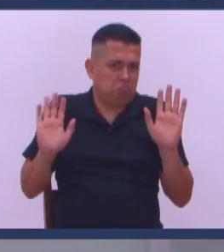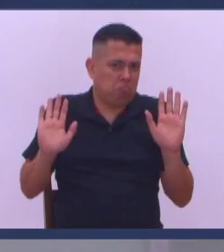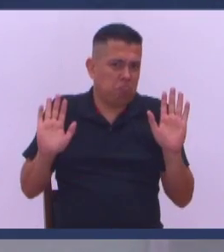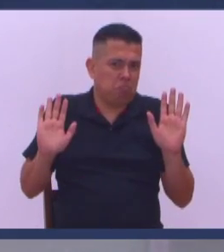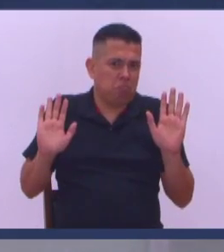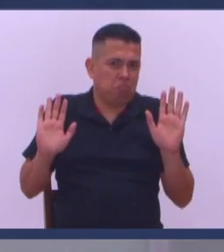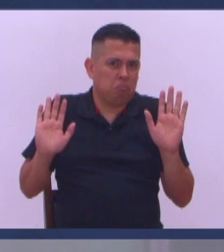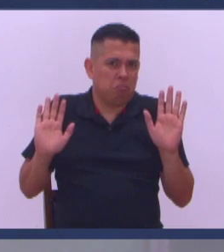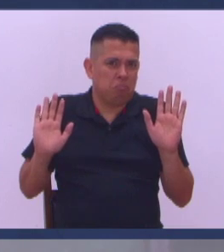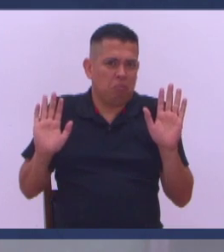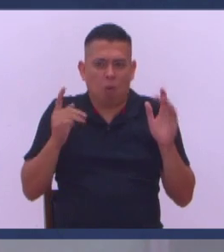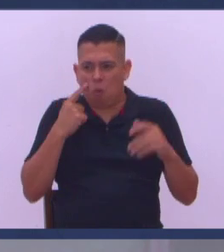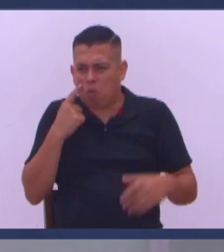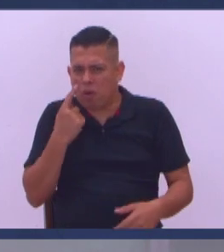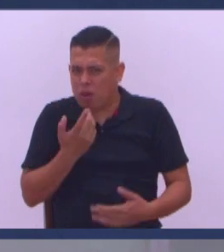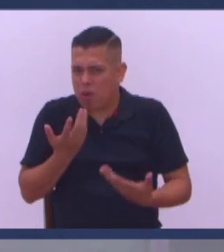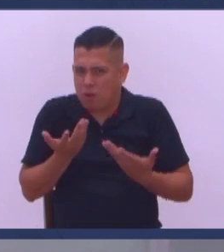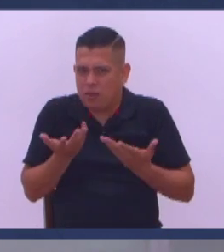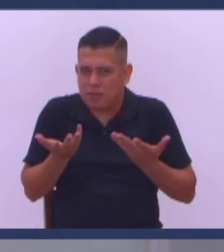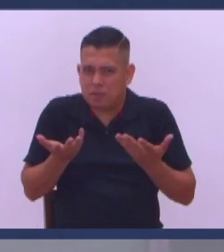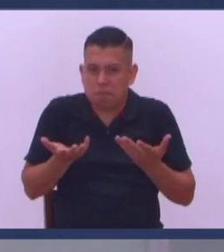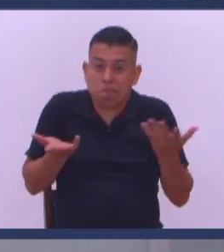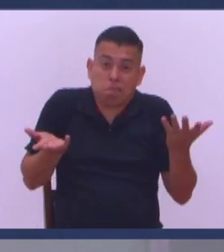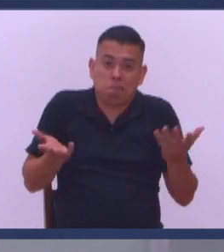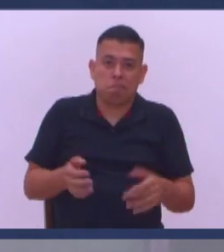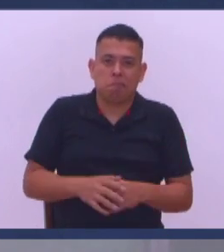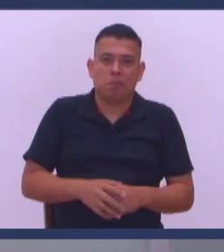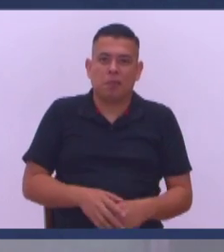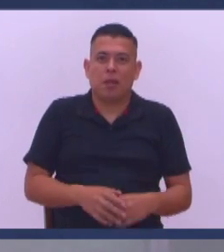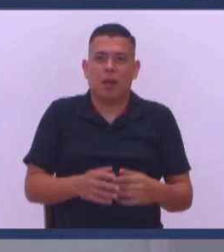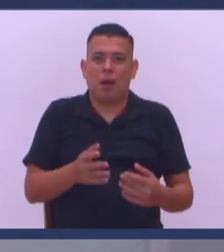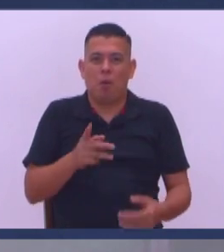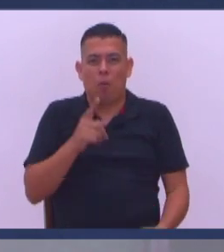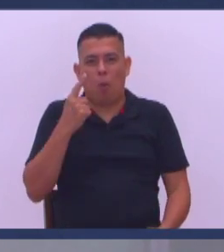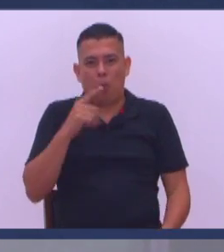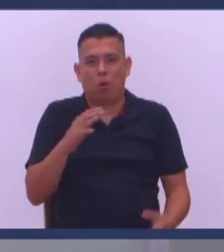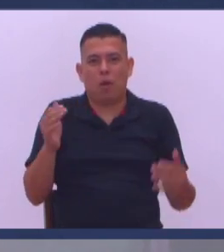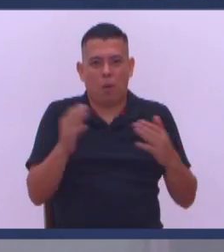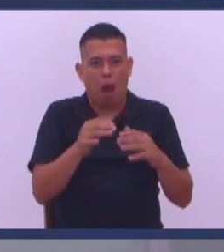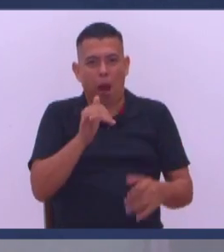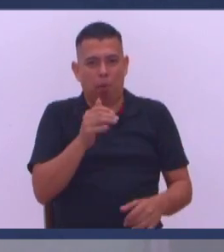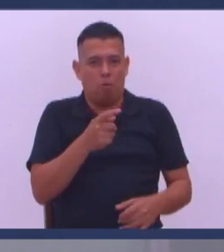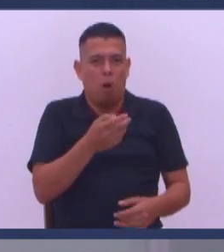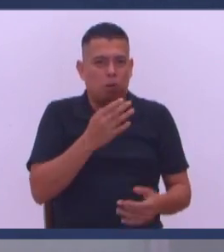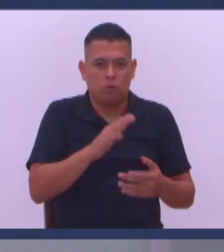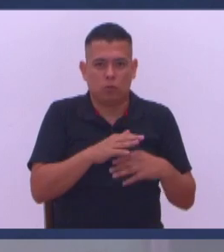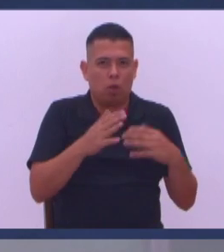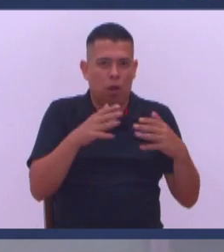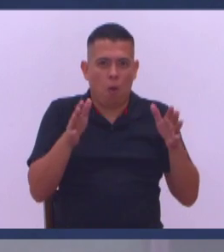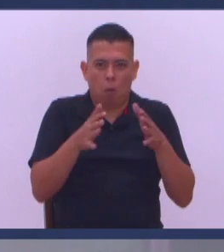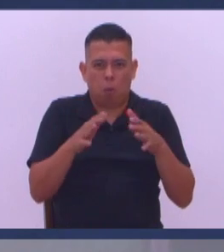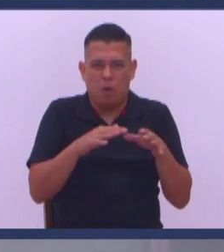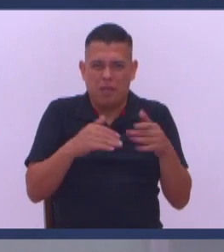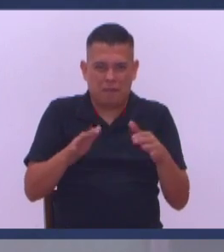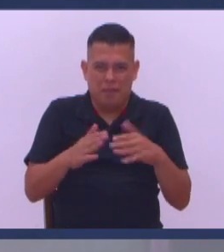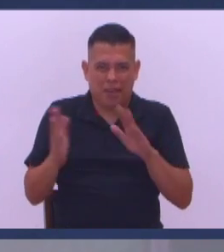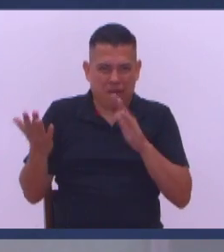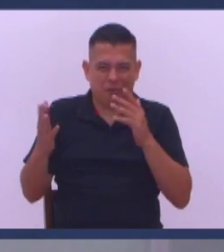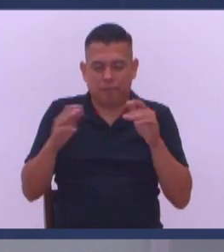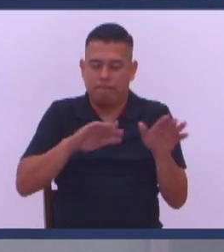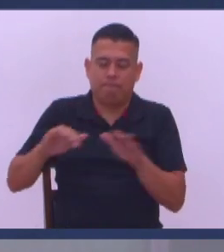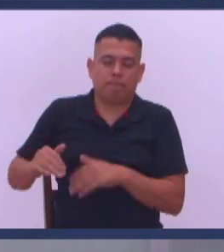Donde fueres Haz lo que vieres Por eso no hay que entrar a un bar Porque si están chupando Chupa usted también Pero bueno Donde fueres Haz lo que vieres